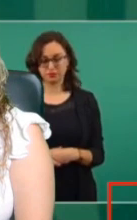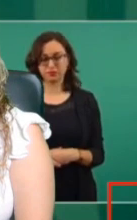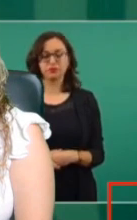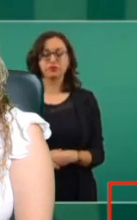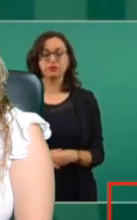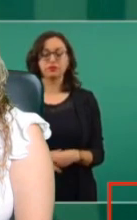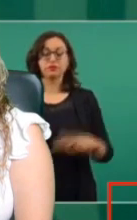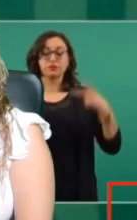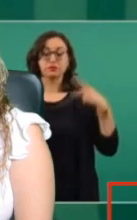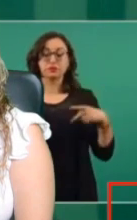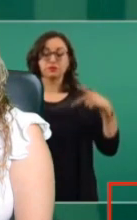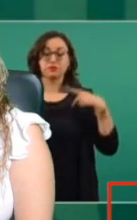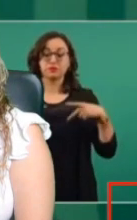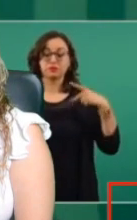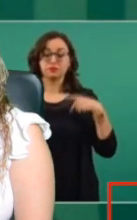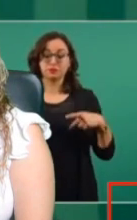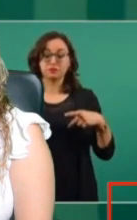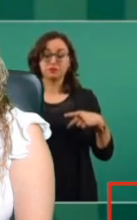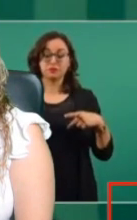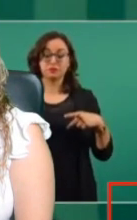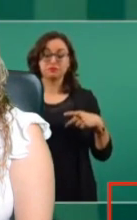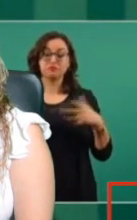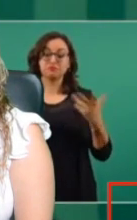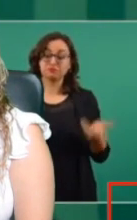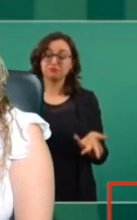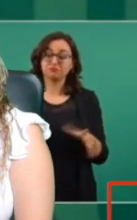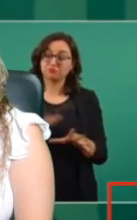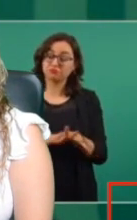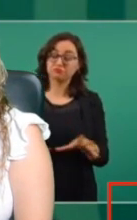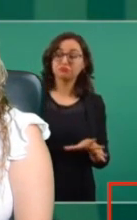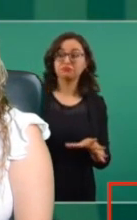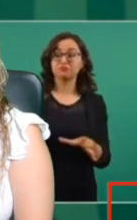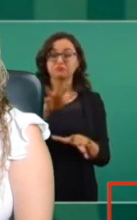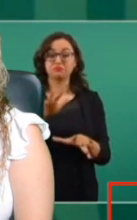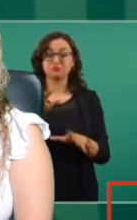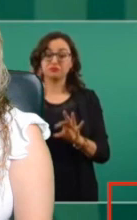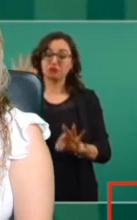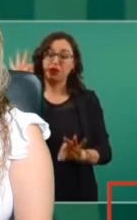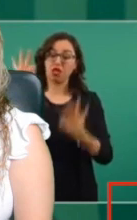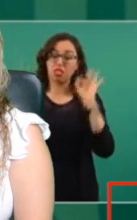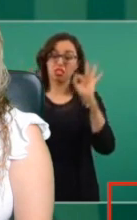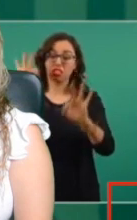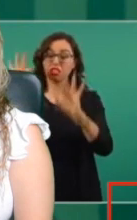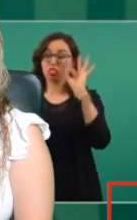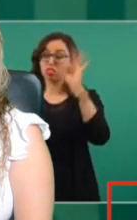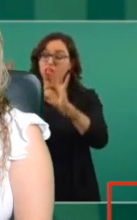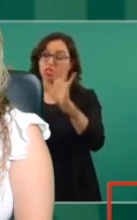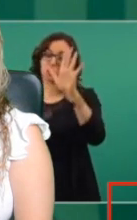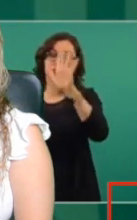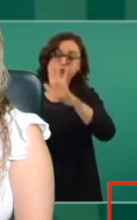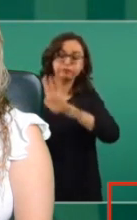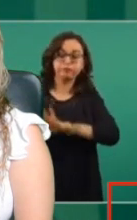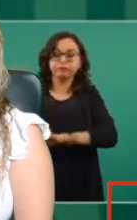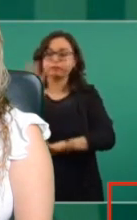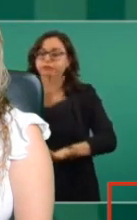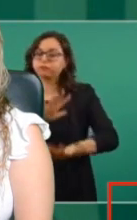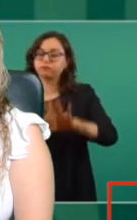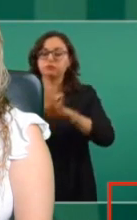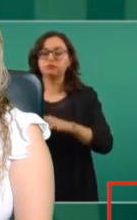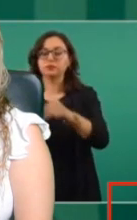víctima de un manejo informativo